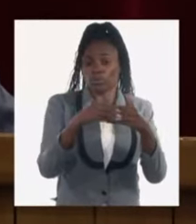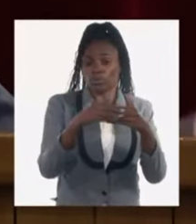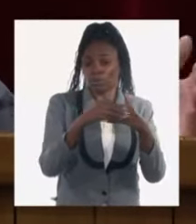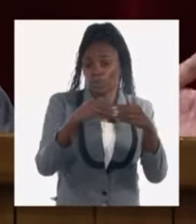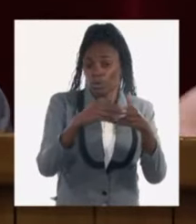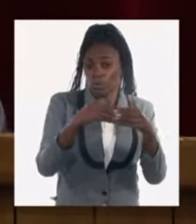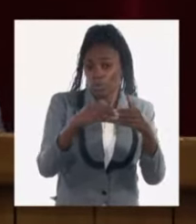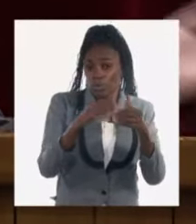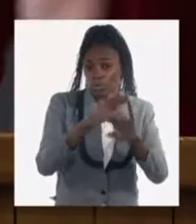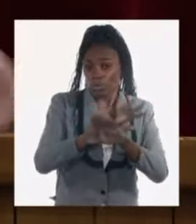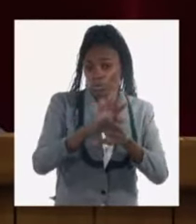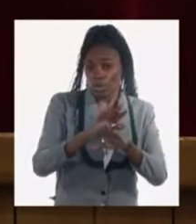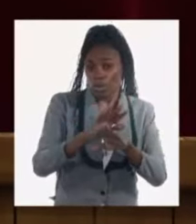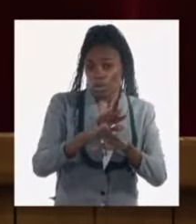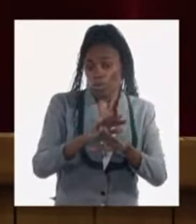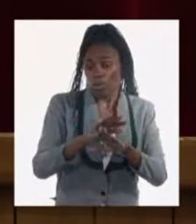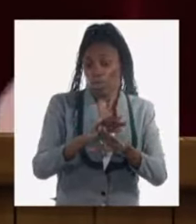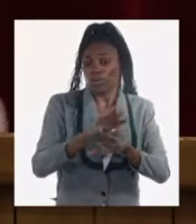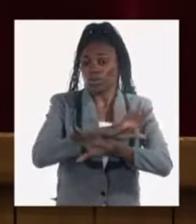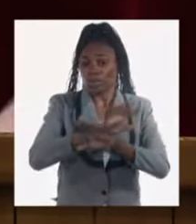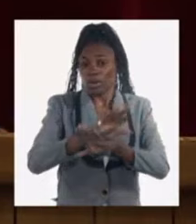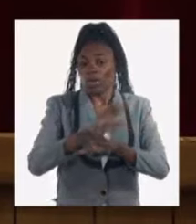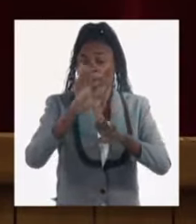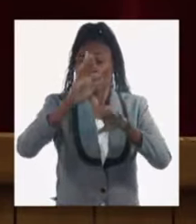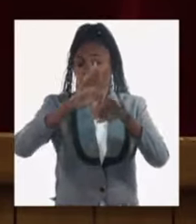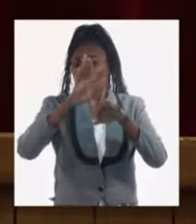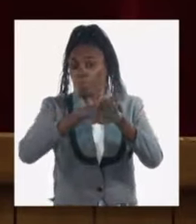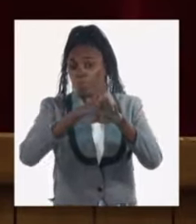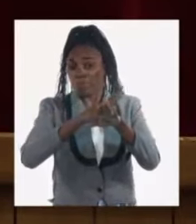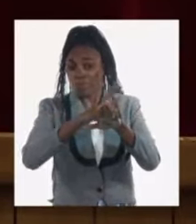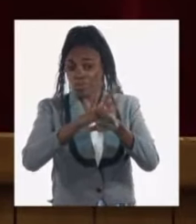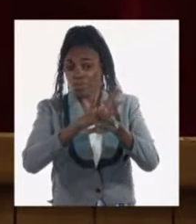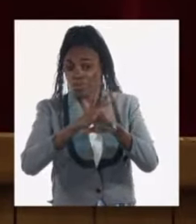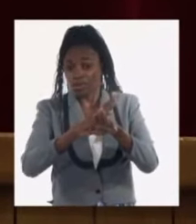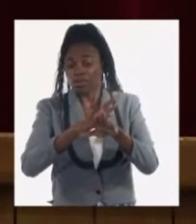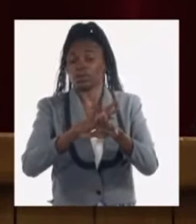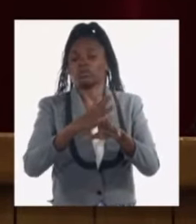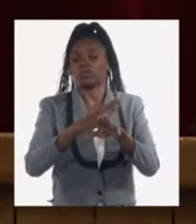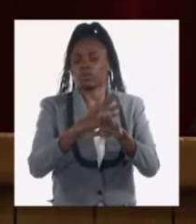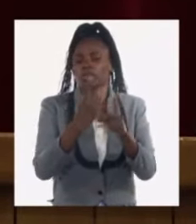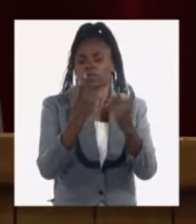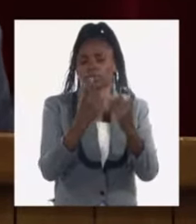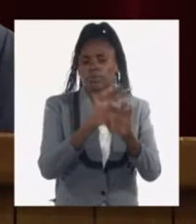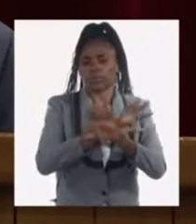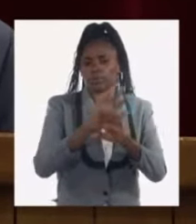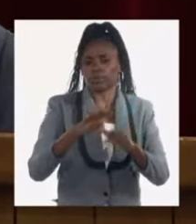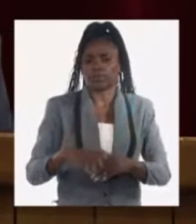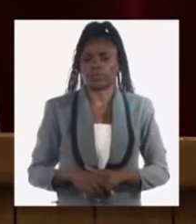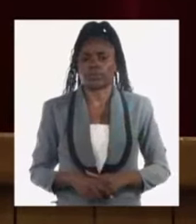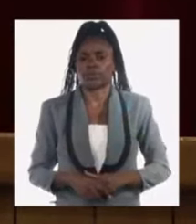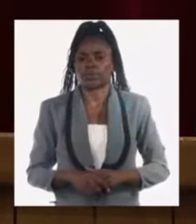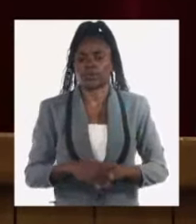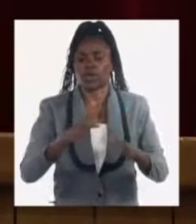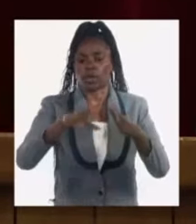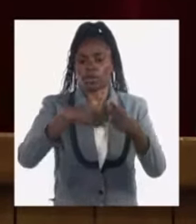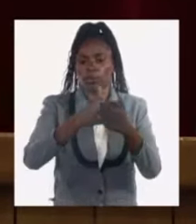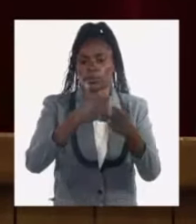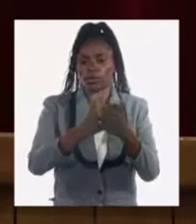más eficiencia no puede ser para que entonces con esa diferencia usted encubra un nivel de ineficiencia que tiene la actividad empresarial